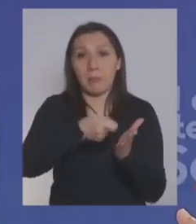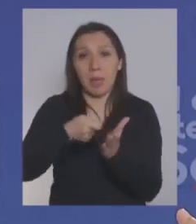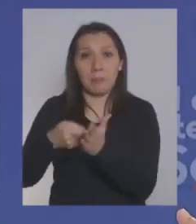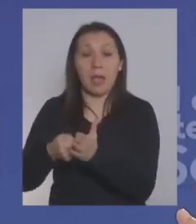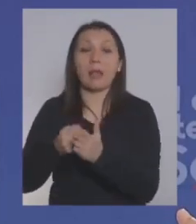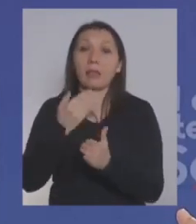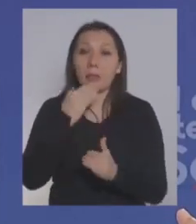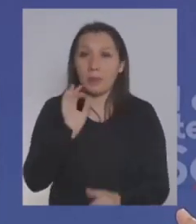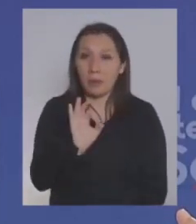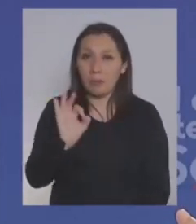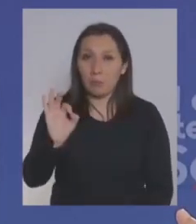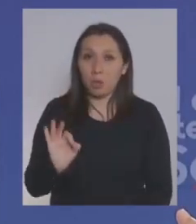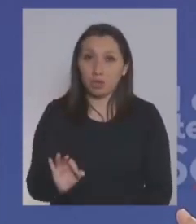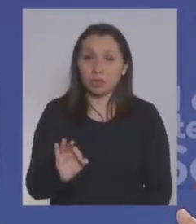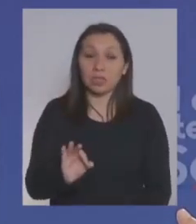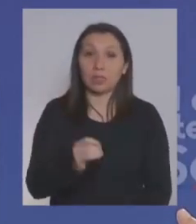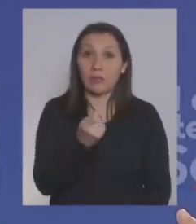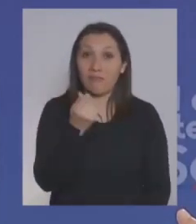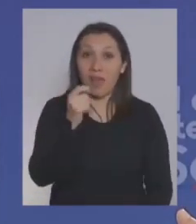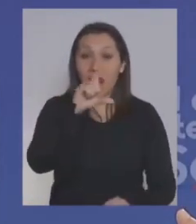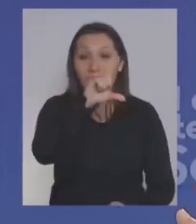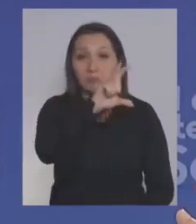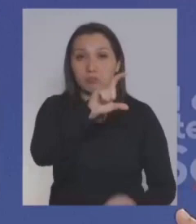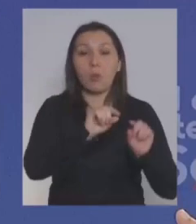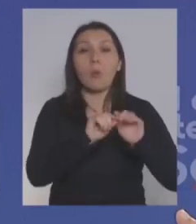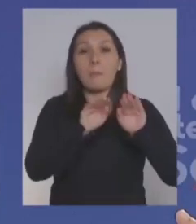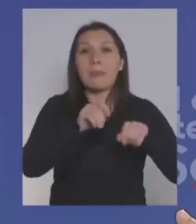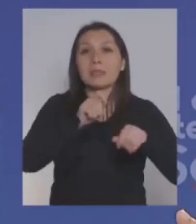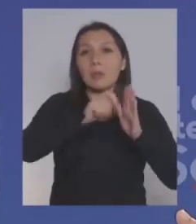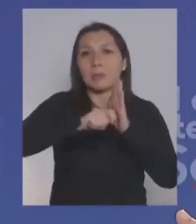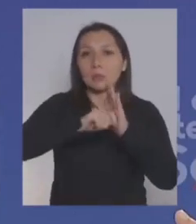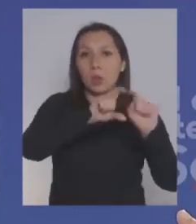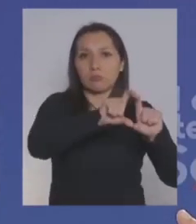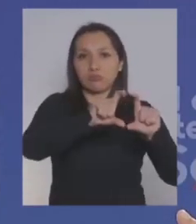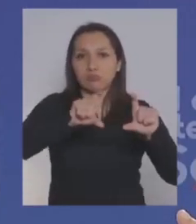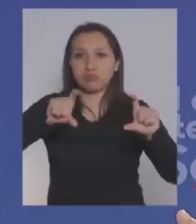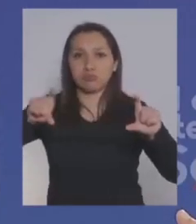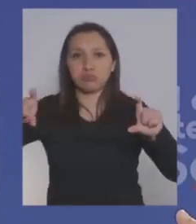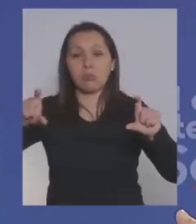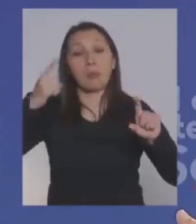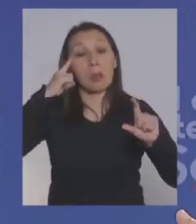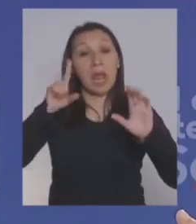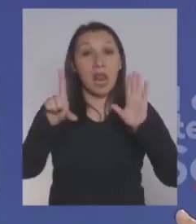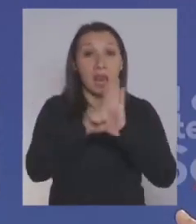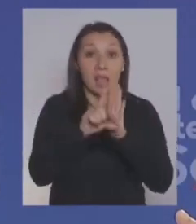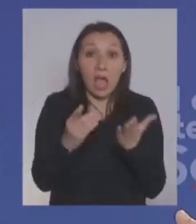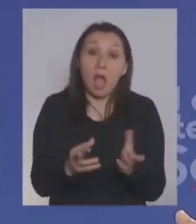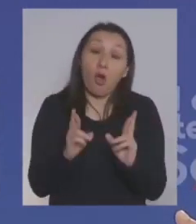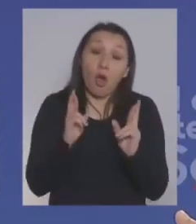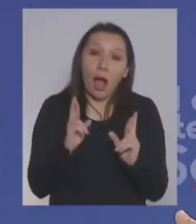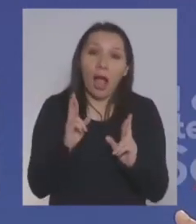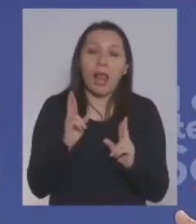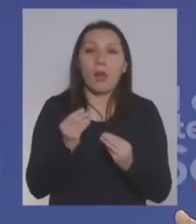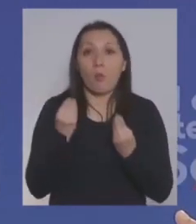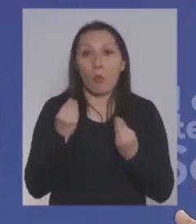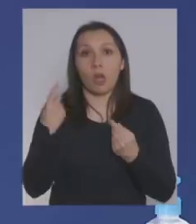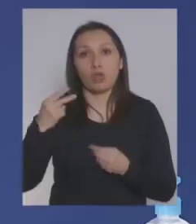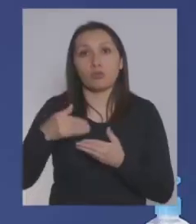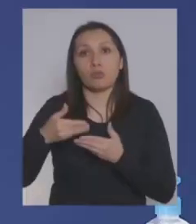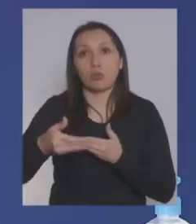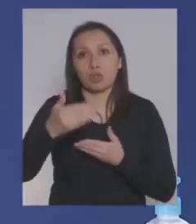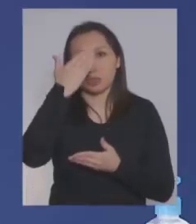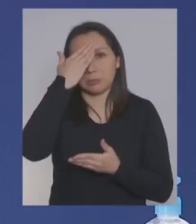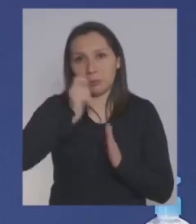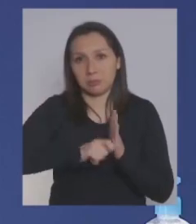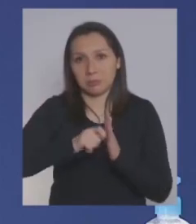el porcentaje de acceso del monto sea estable en el tiempo. Yo creo que si hoy día tenemos ley es una gran noticia para enfrentar los próximos meses